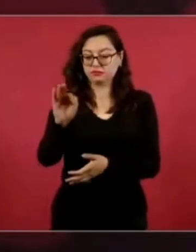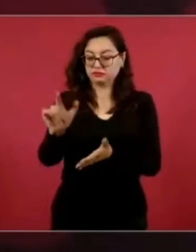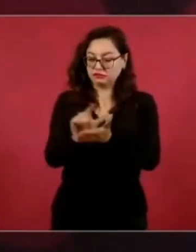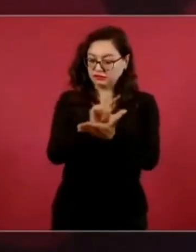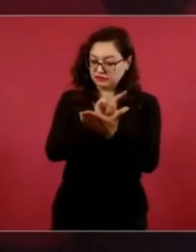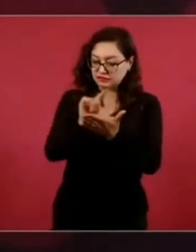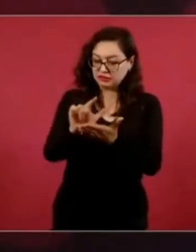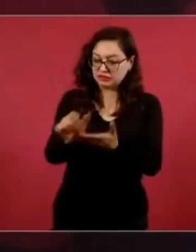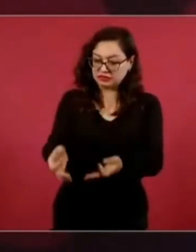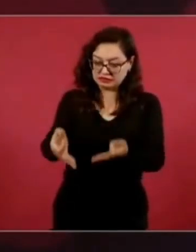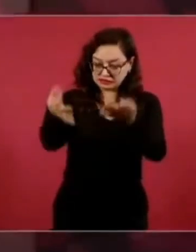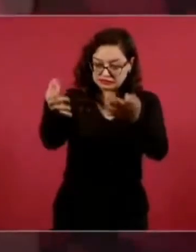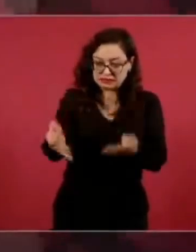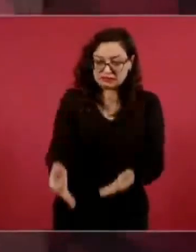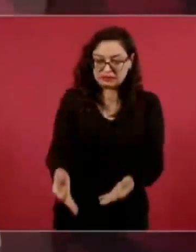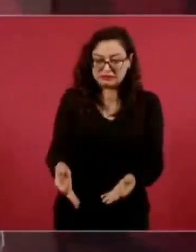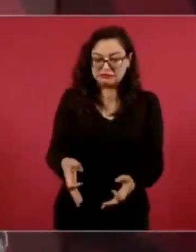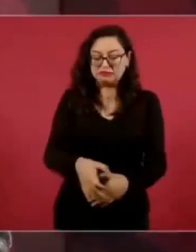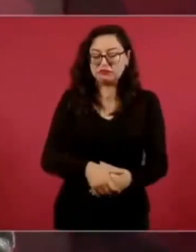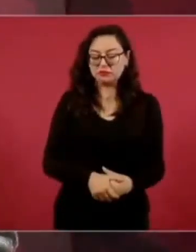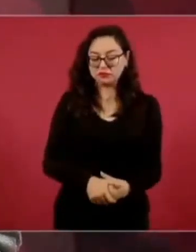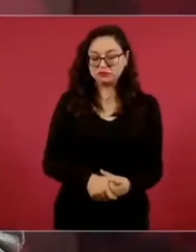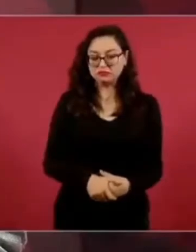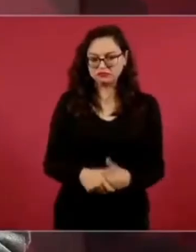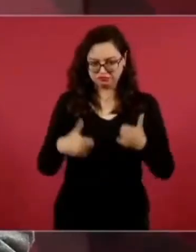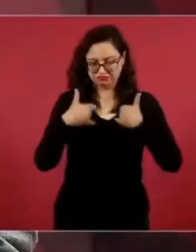con los jóvenes.